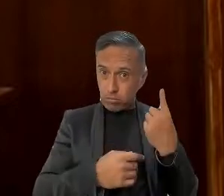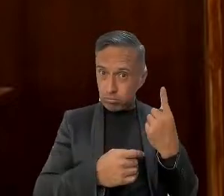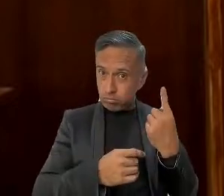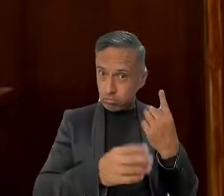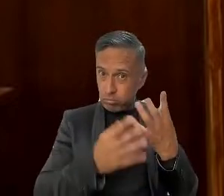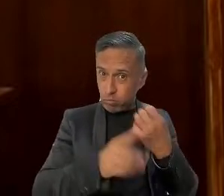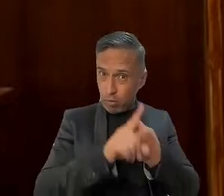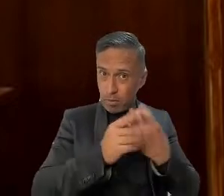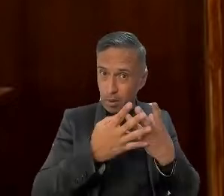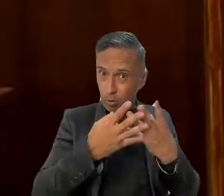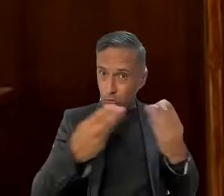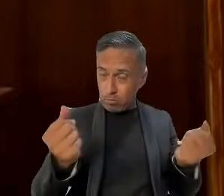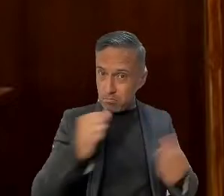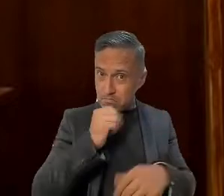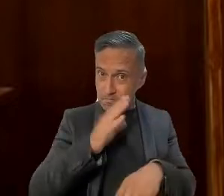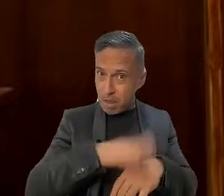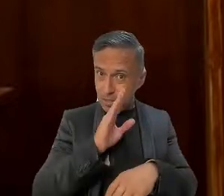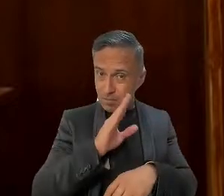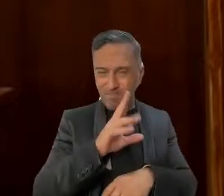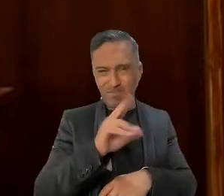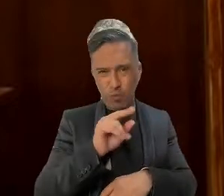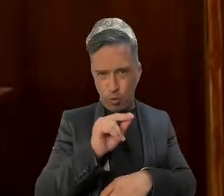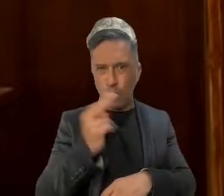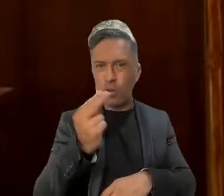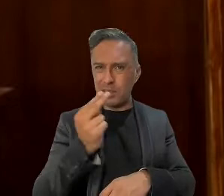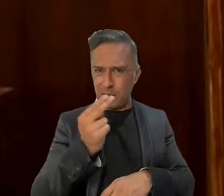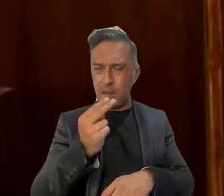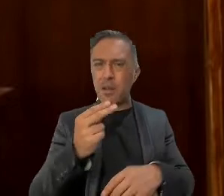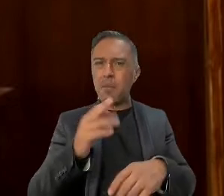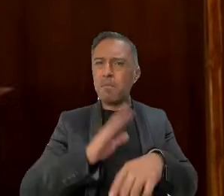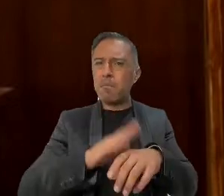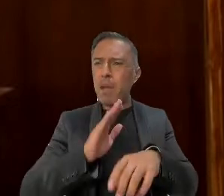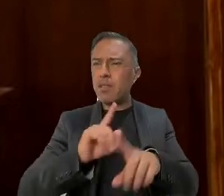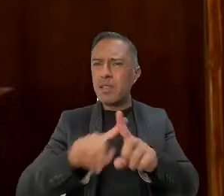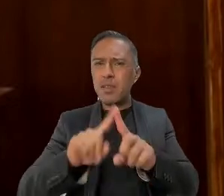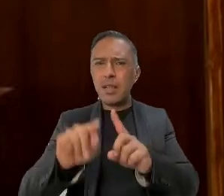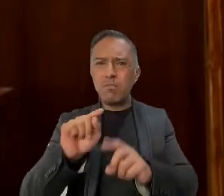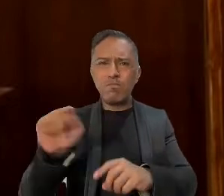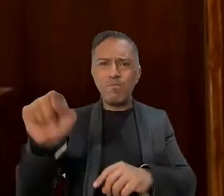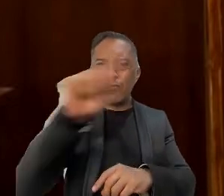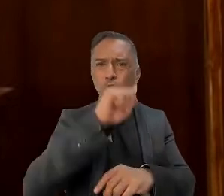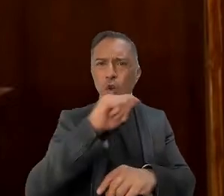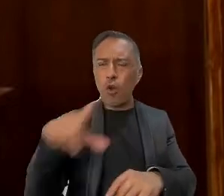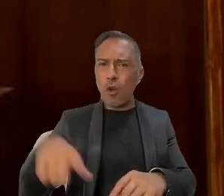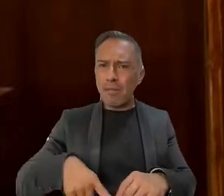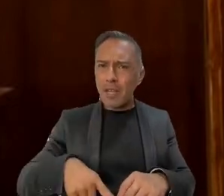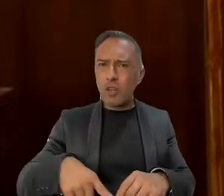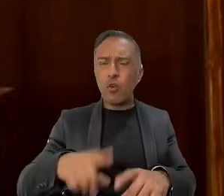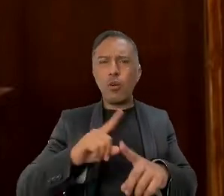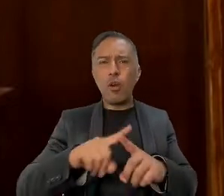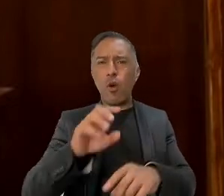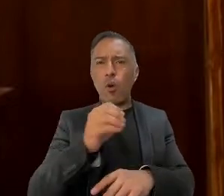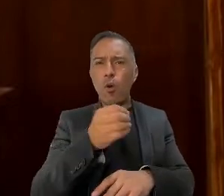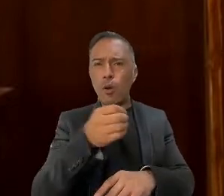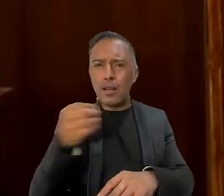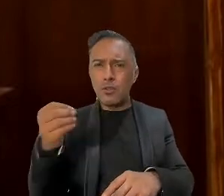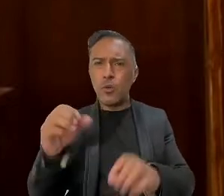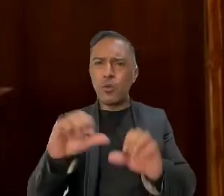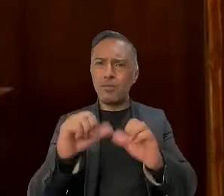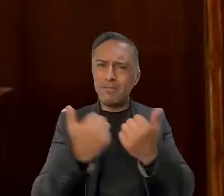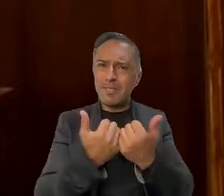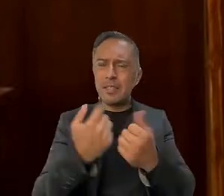que nos involucremos al mayor número de actores y de gobiernos, de grupos organizados y a la sociedad para